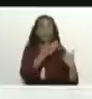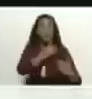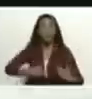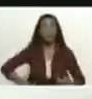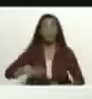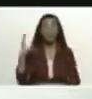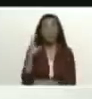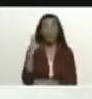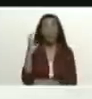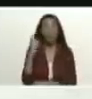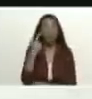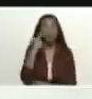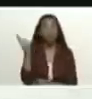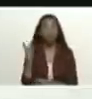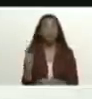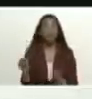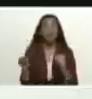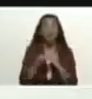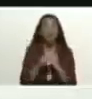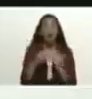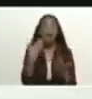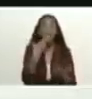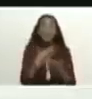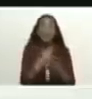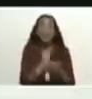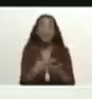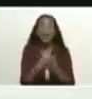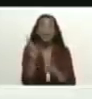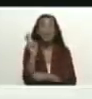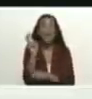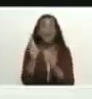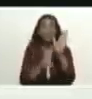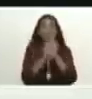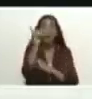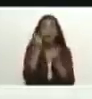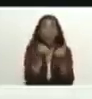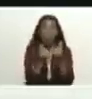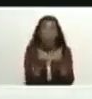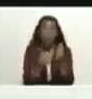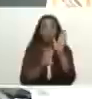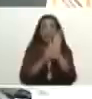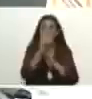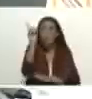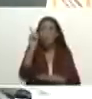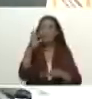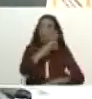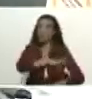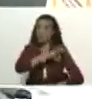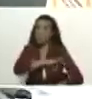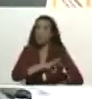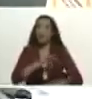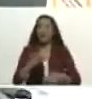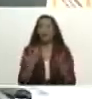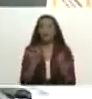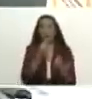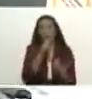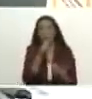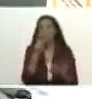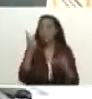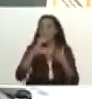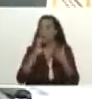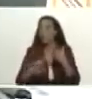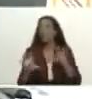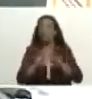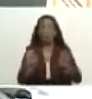igualmente bueno se propuso los temas del desarrollo económico del desarrollo social el presidente